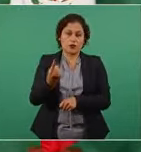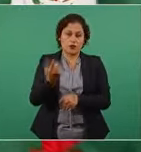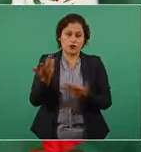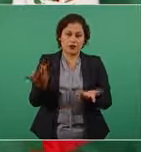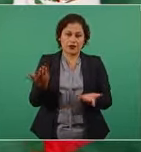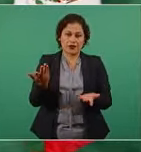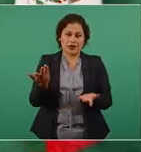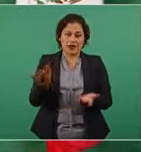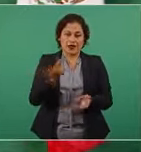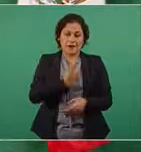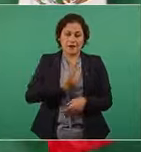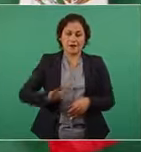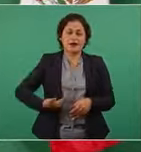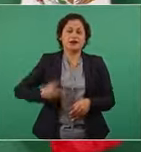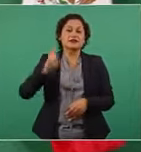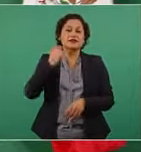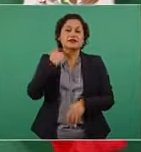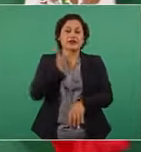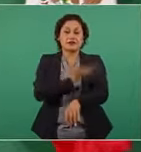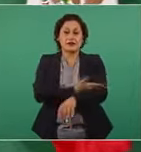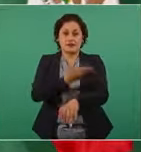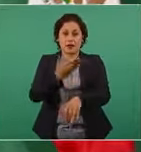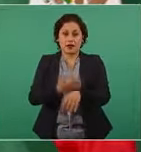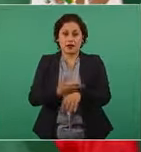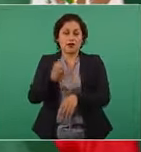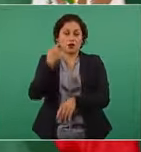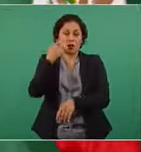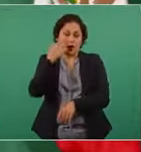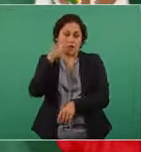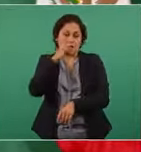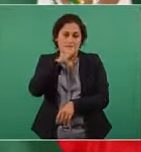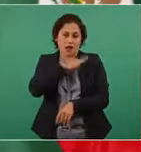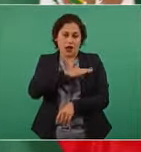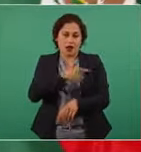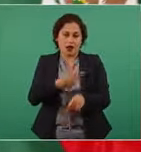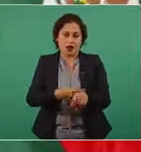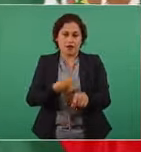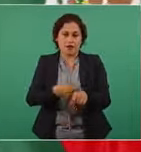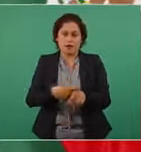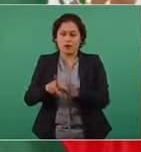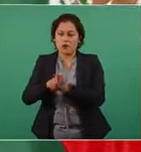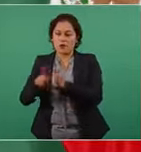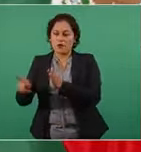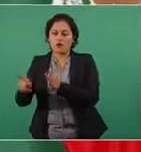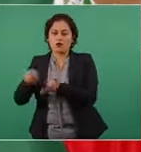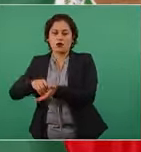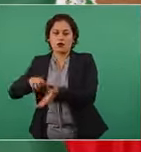malo así le llamaban al periódico